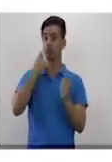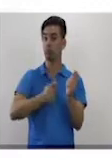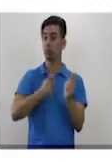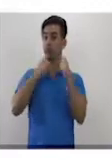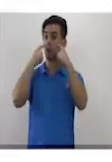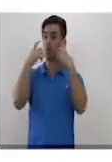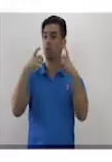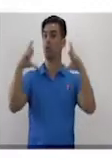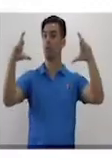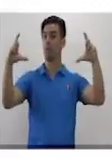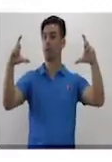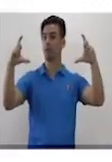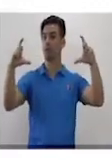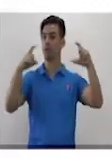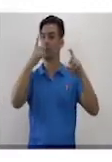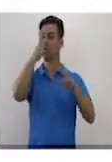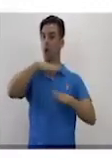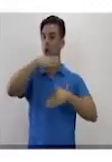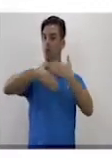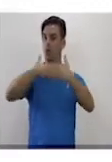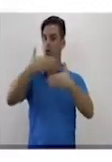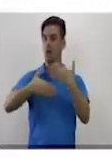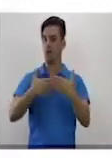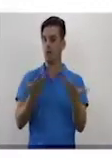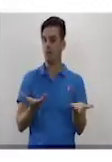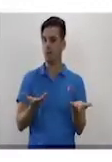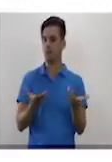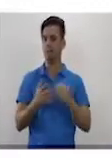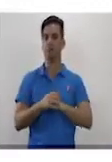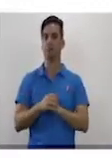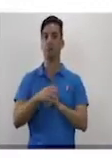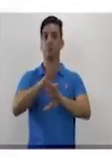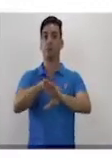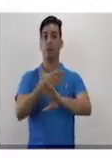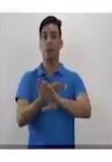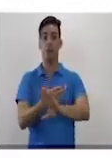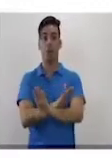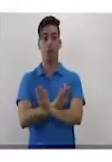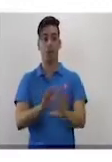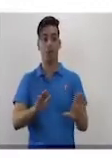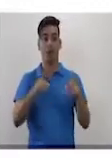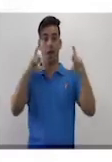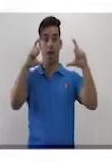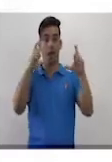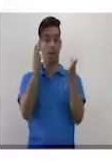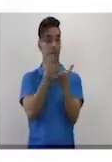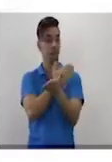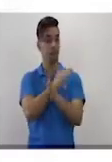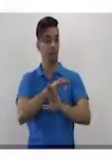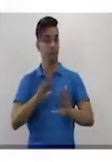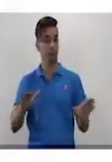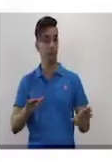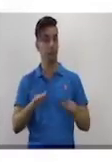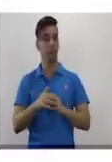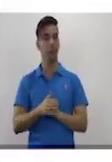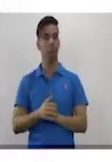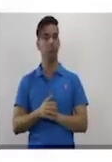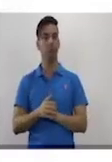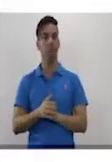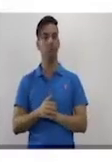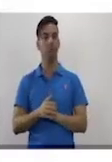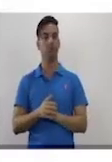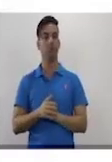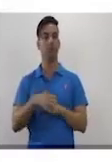tener problemas con los signos. Después entonces que ya eliminas el paréntesis teniendo en cuenta los signos,